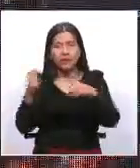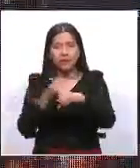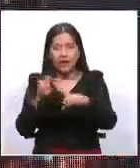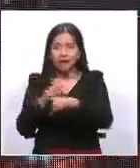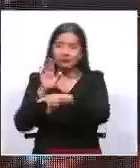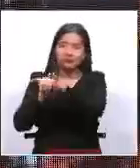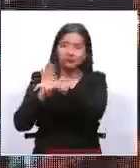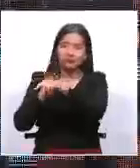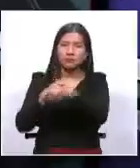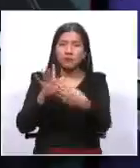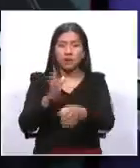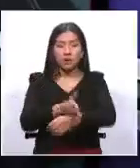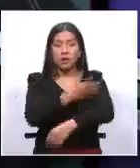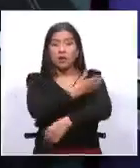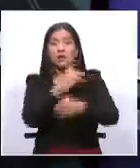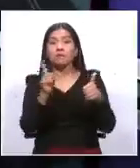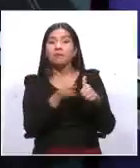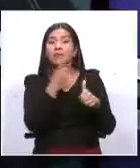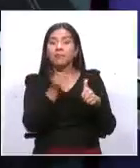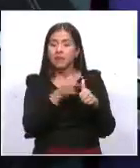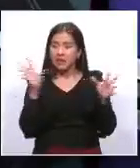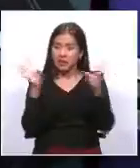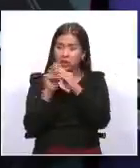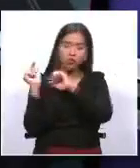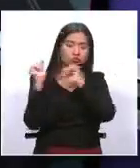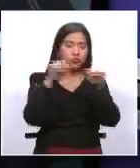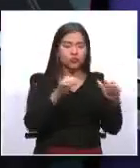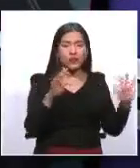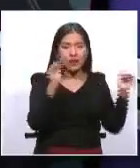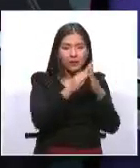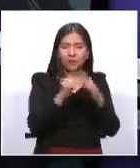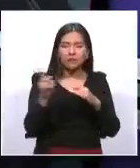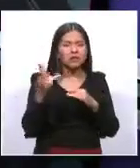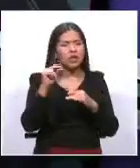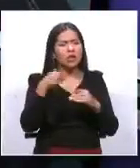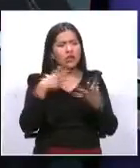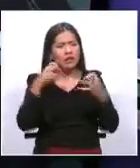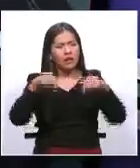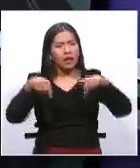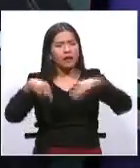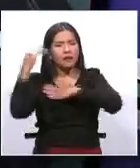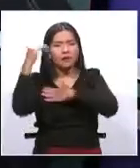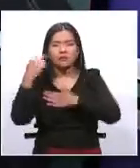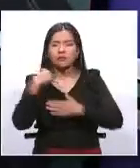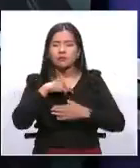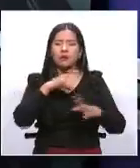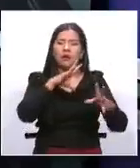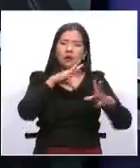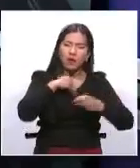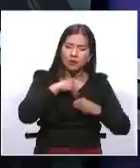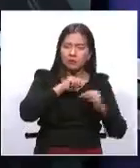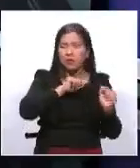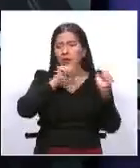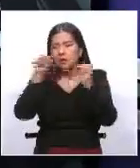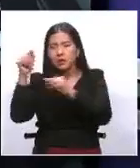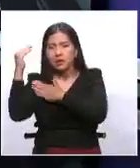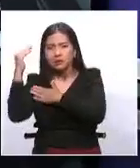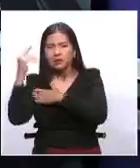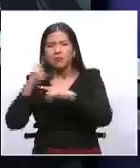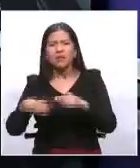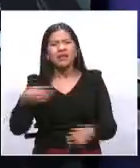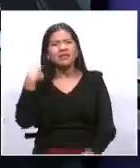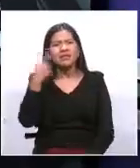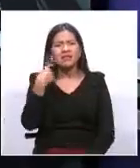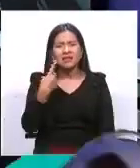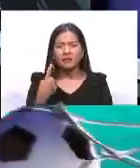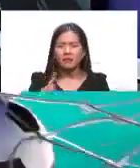primero tenía que hacer una reunión aquí en La Paz, han decidido llevarla a Santa Cruz para que participen. Y en todas las respuestas es